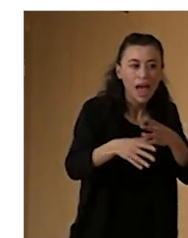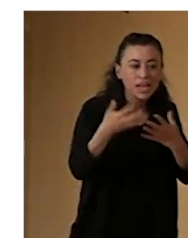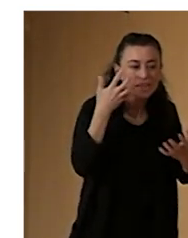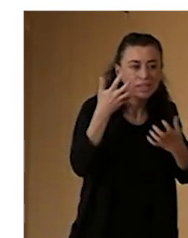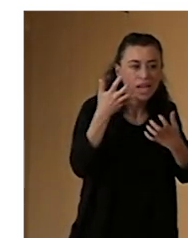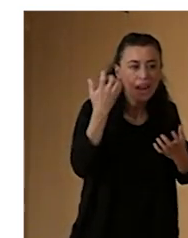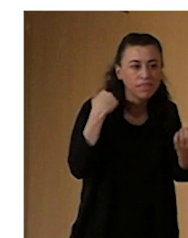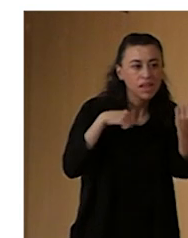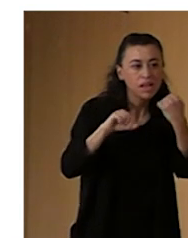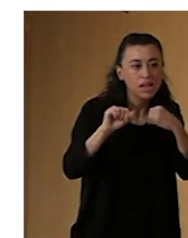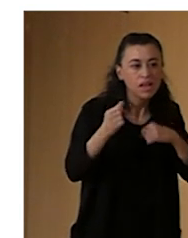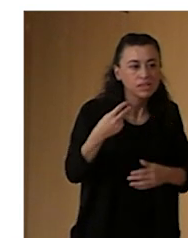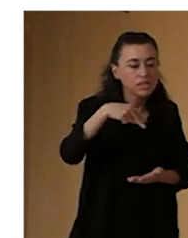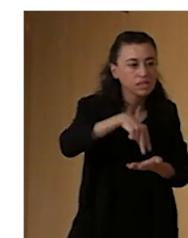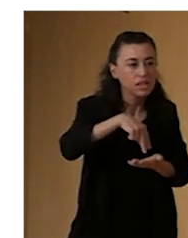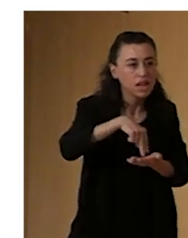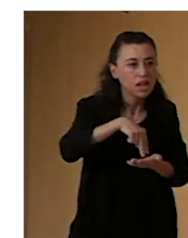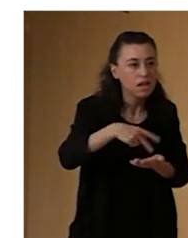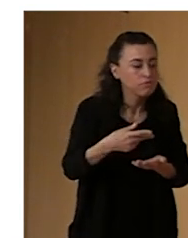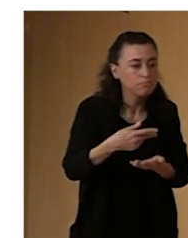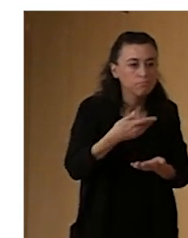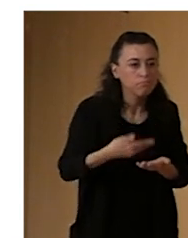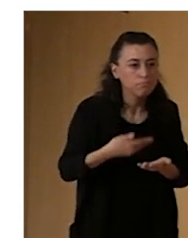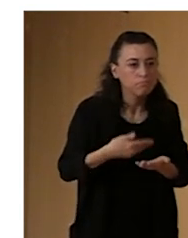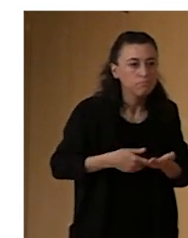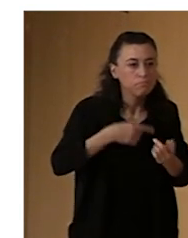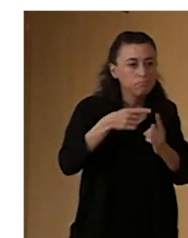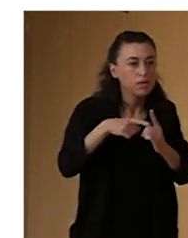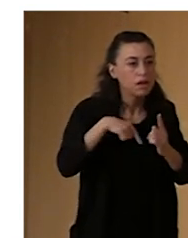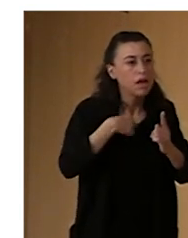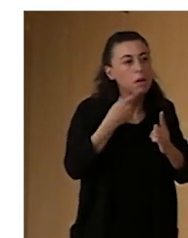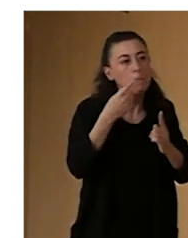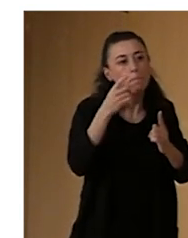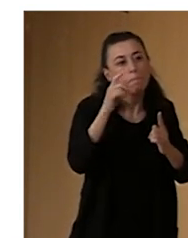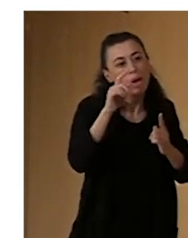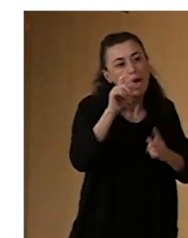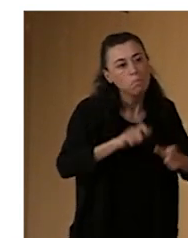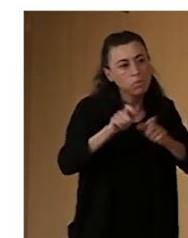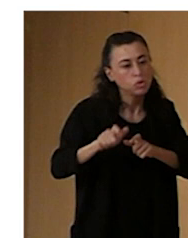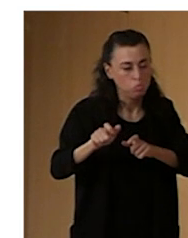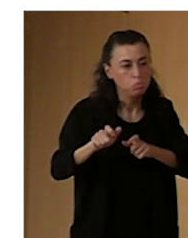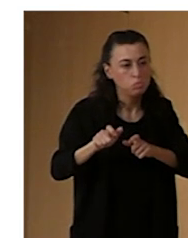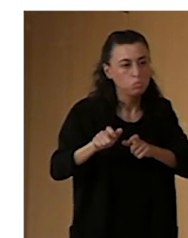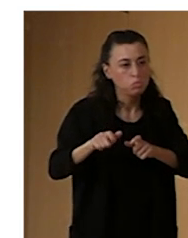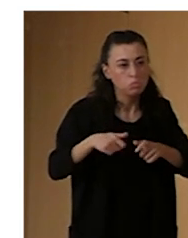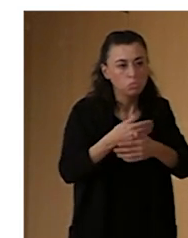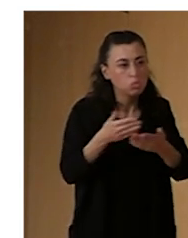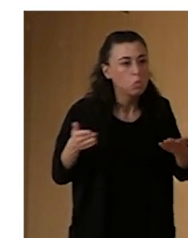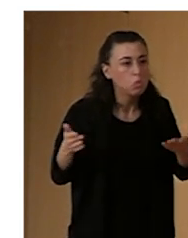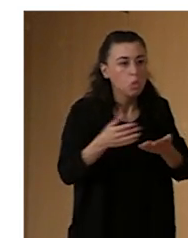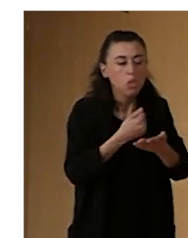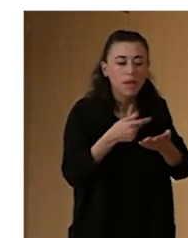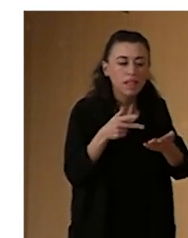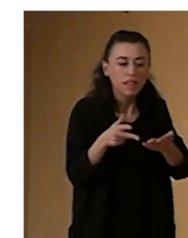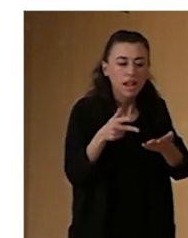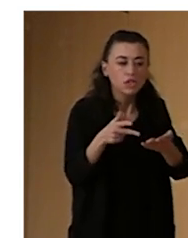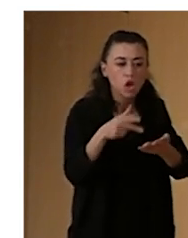¿Para qué? Para garantizar, digamos, que las personas con discapacidad mayores puedan ejercer su legítimo derecho de acceder a la cultura. Y aquí un